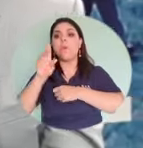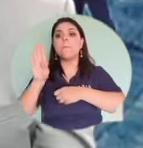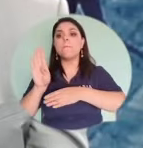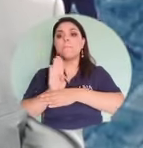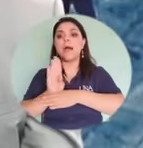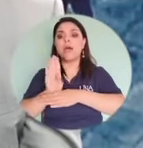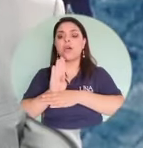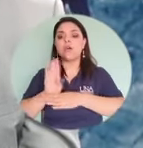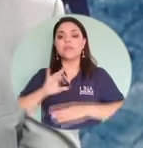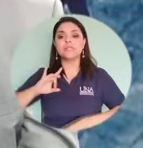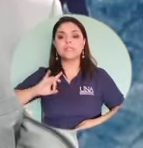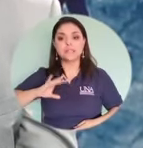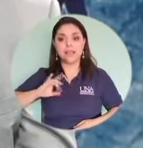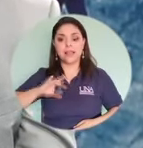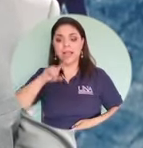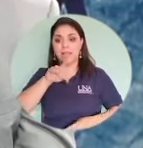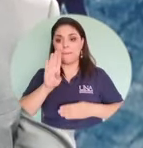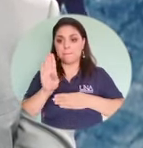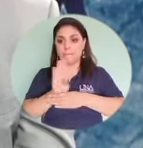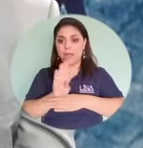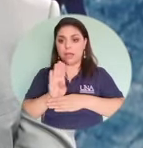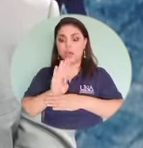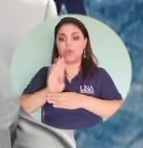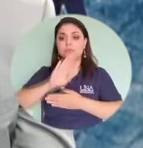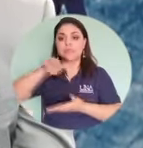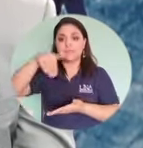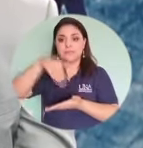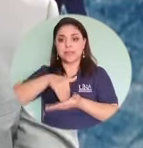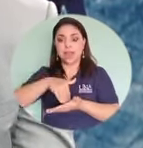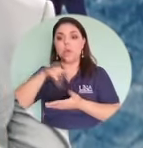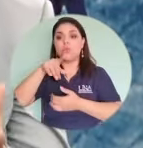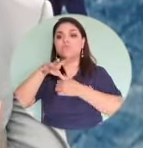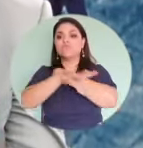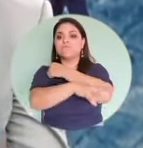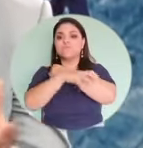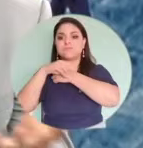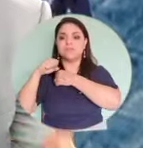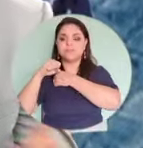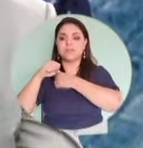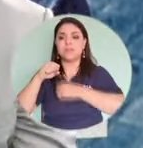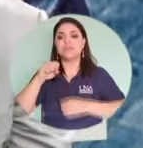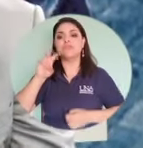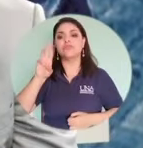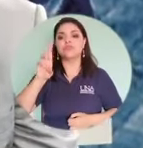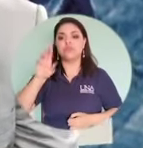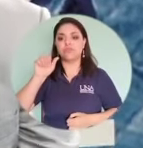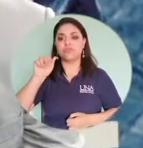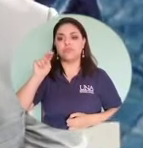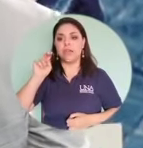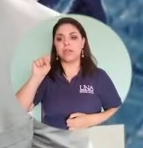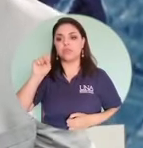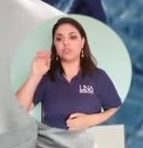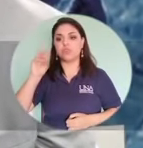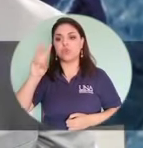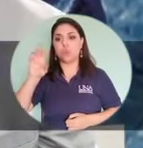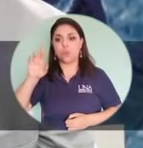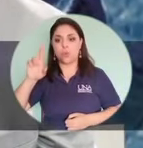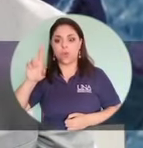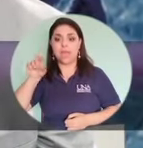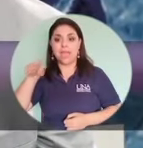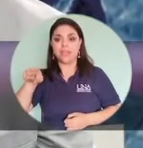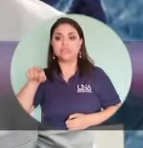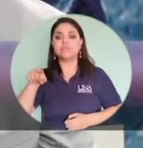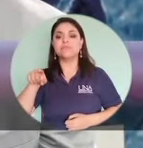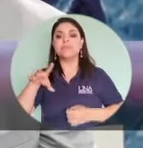Banco Estado. El Banco Estado tuvo un ataque de Ramsorware, que es un mecanismo de secuestro de sistemas de una